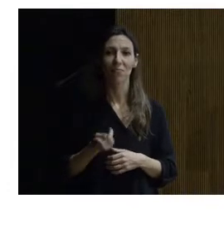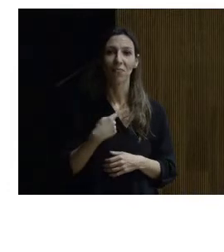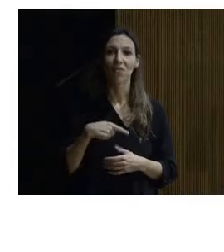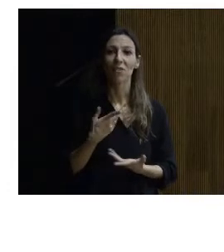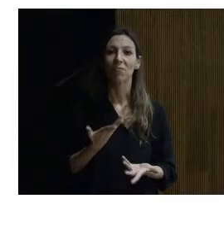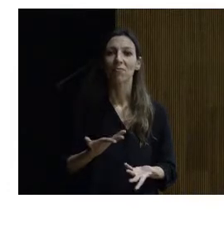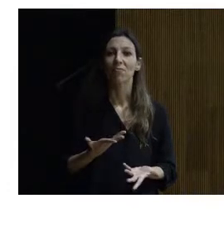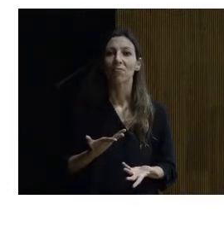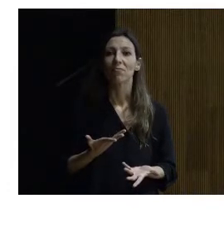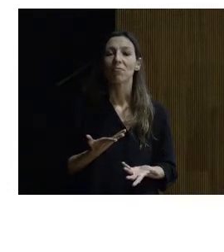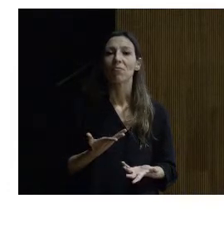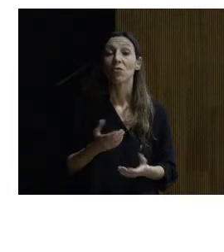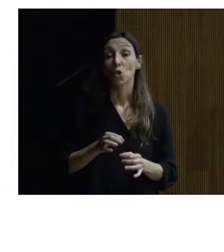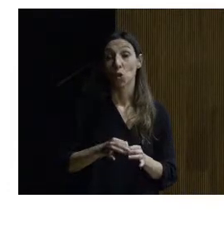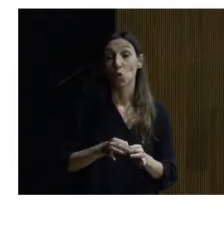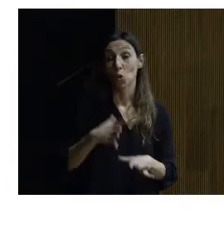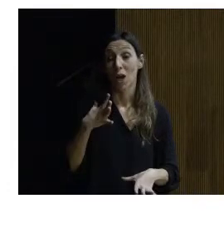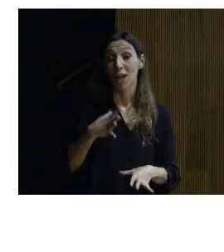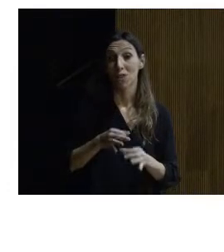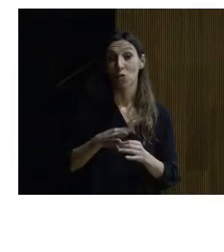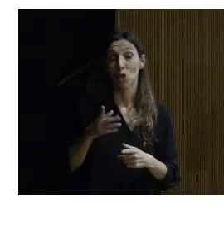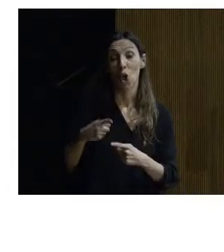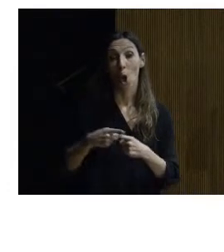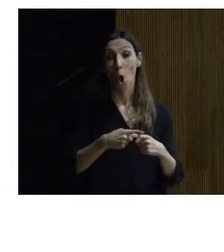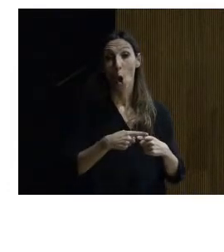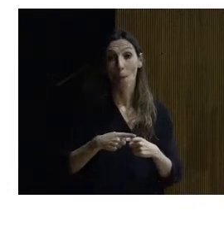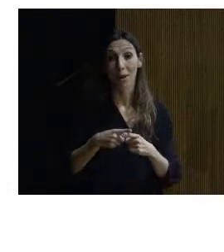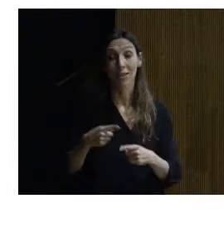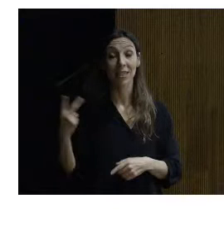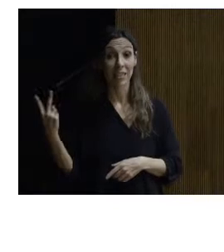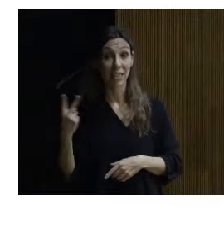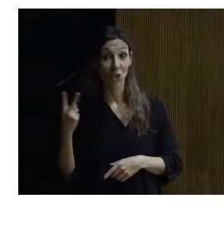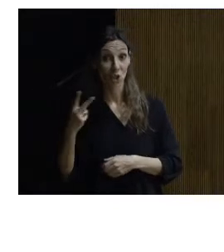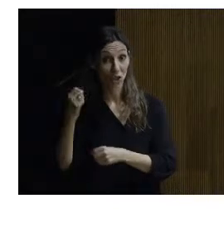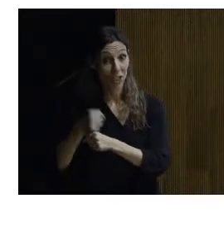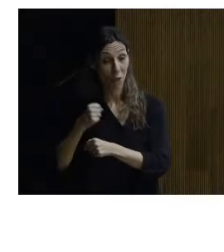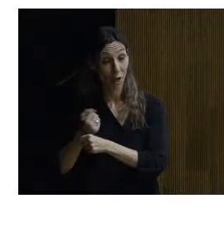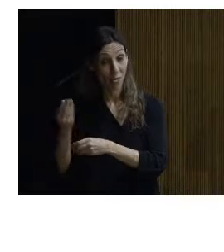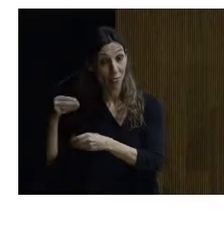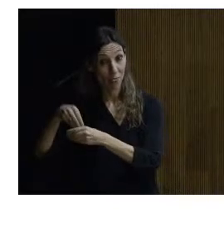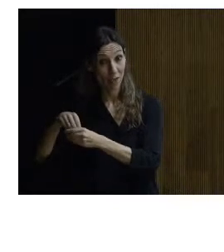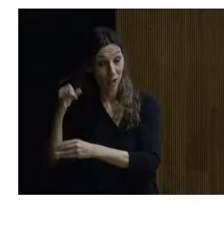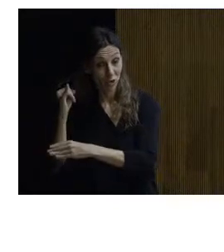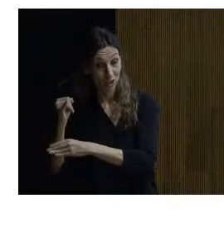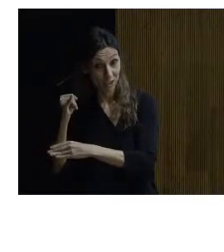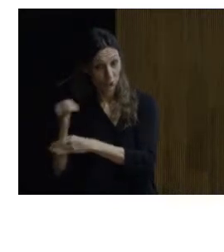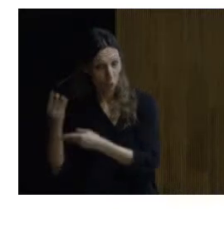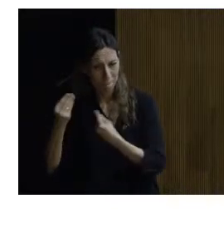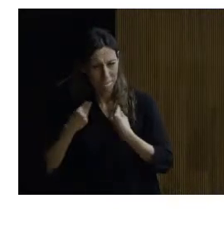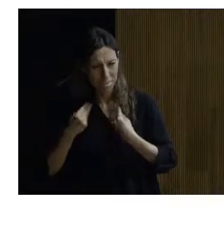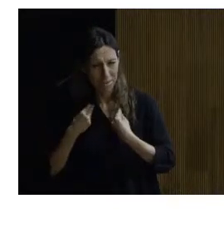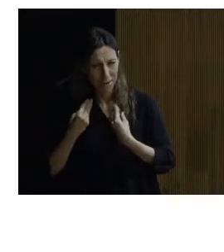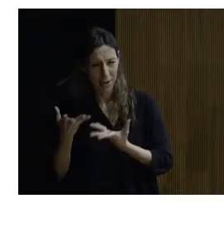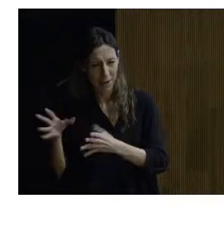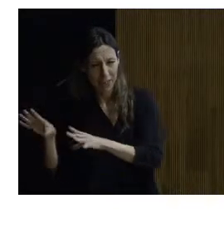la suerte ¿no? de compartir ellos trabajadores de ese instituto que lo habitan que lo viven en su